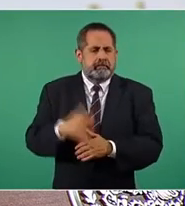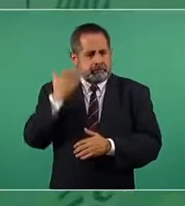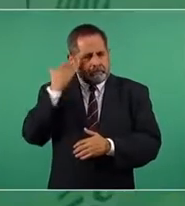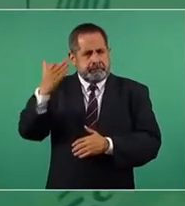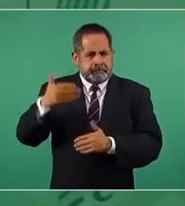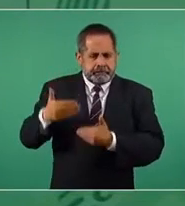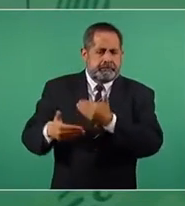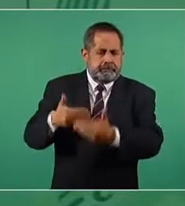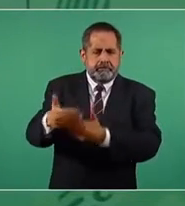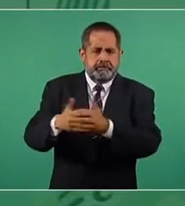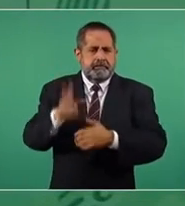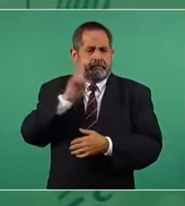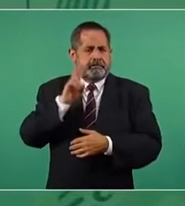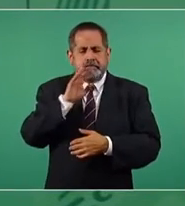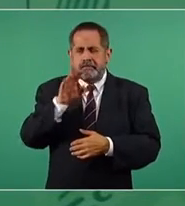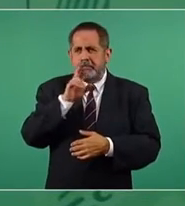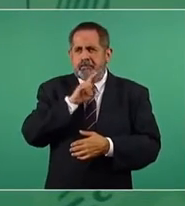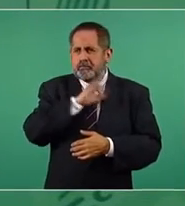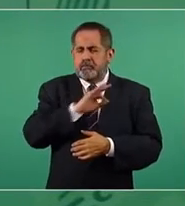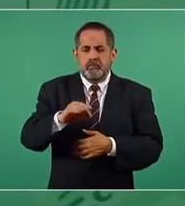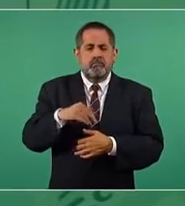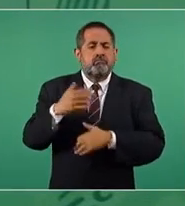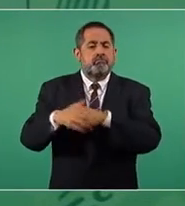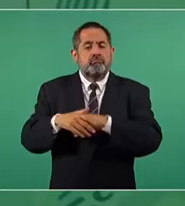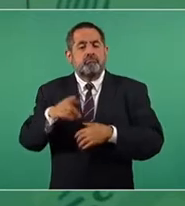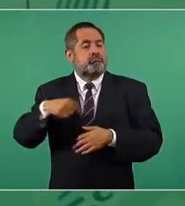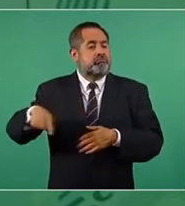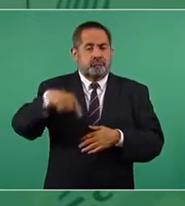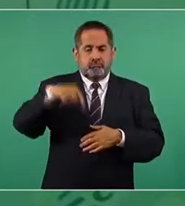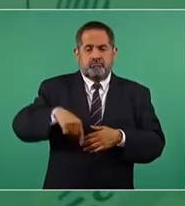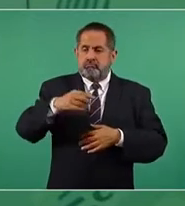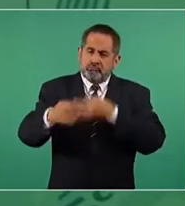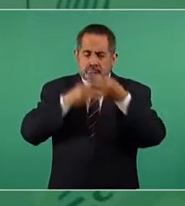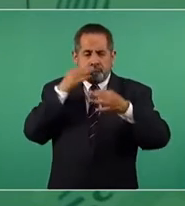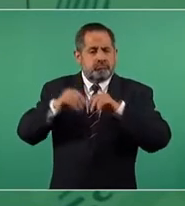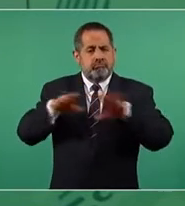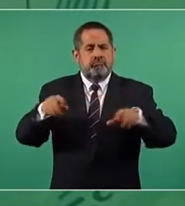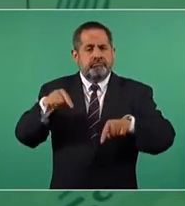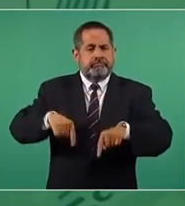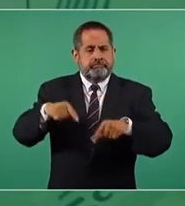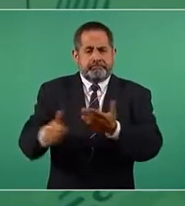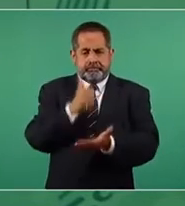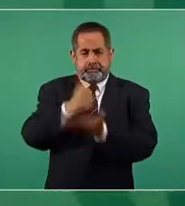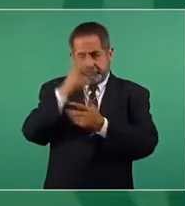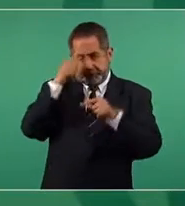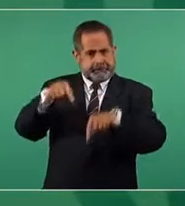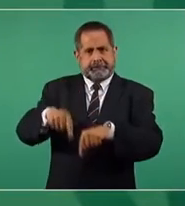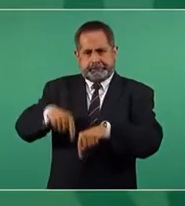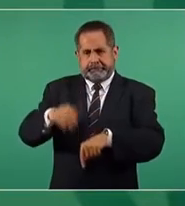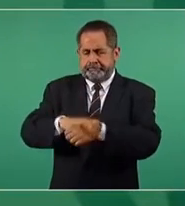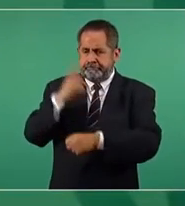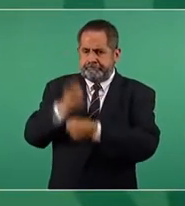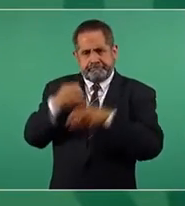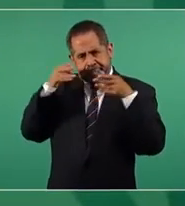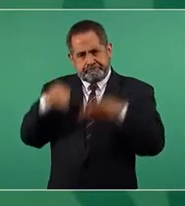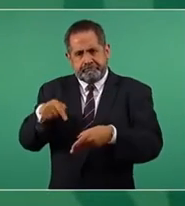lo más pronto va a ser la atención aquí, en la Ciudad de México. ¿Qué tipo